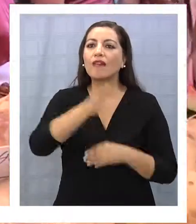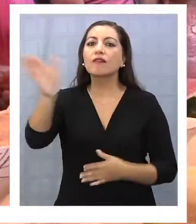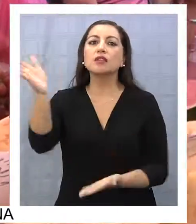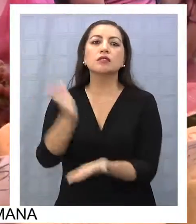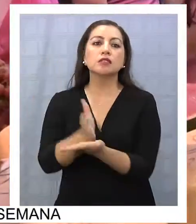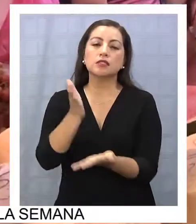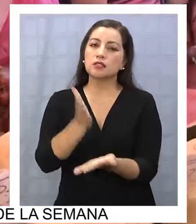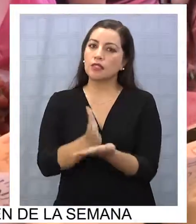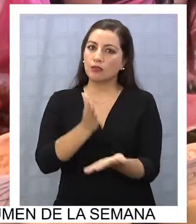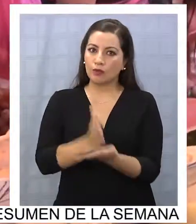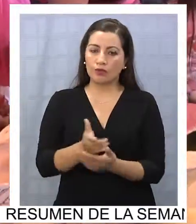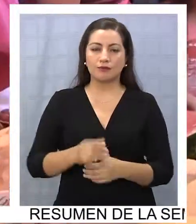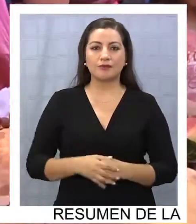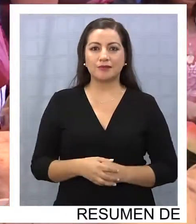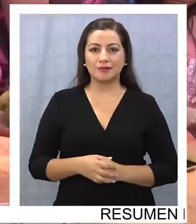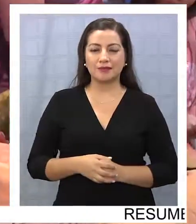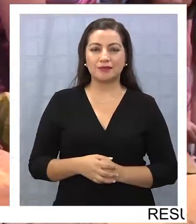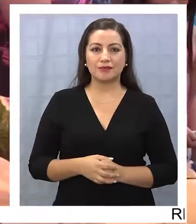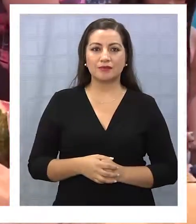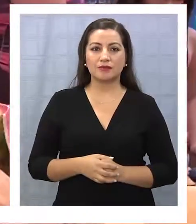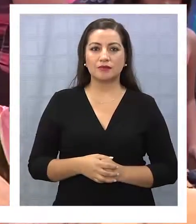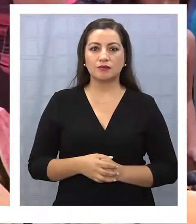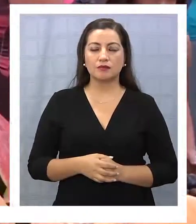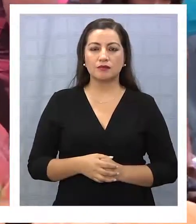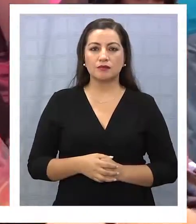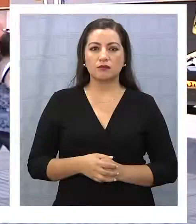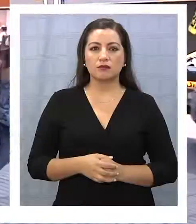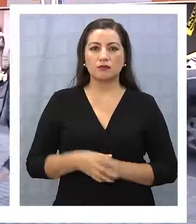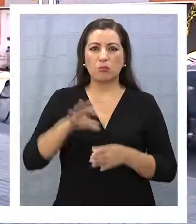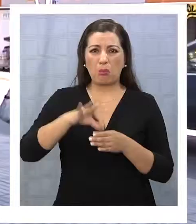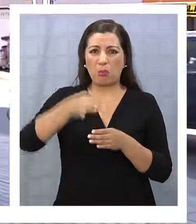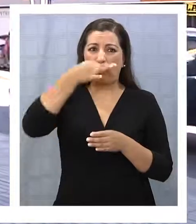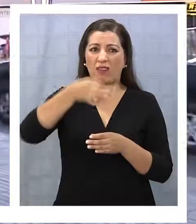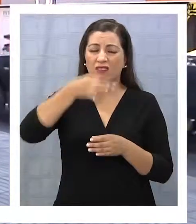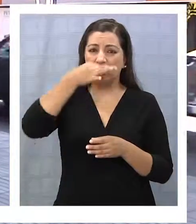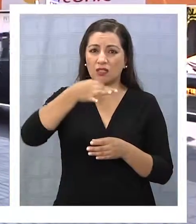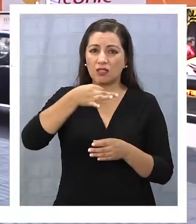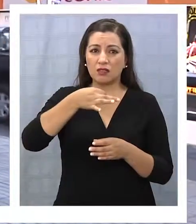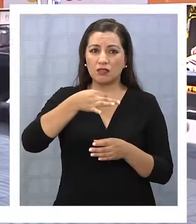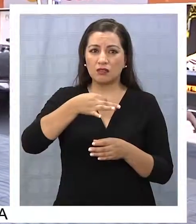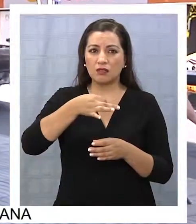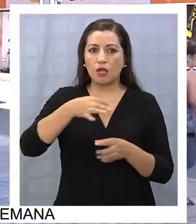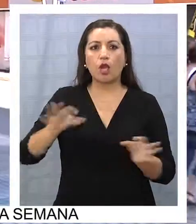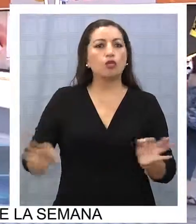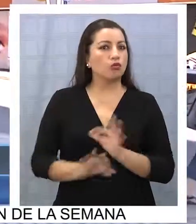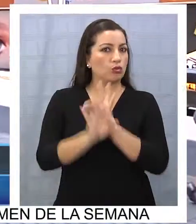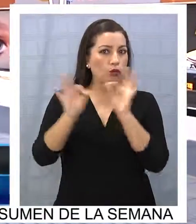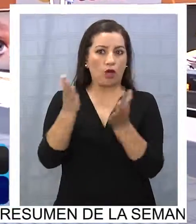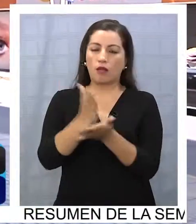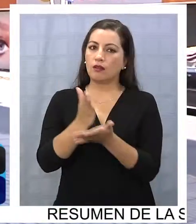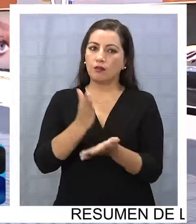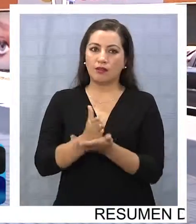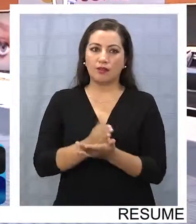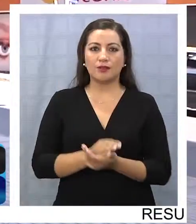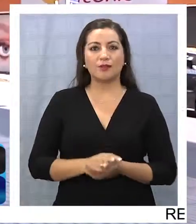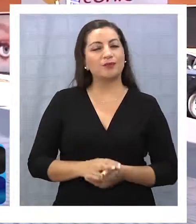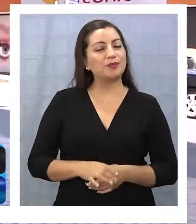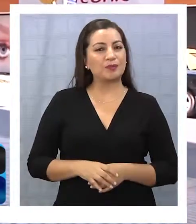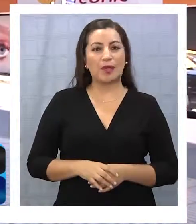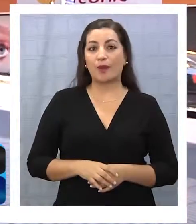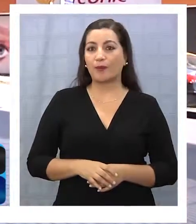a sus hijos durante el periodo de clases. Papas fritas, nunca llevaron papas fritas, pero igual ellos